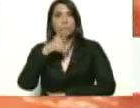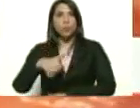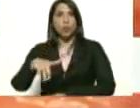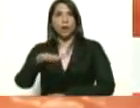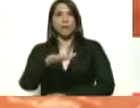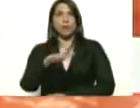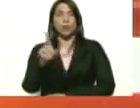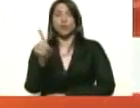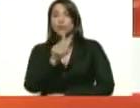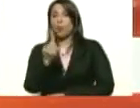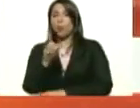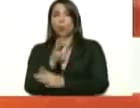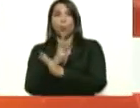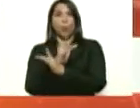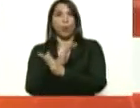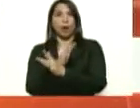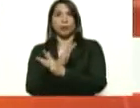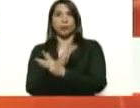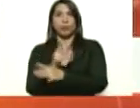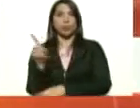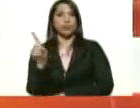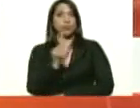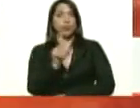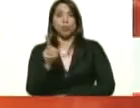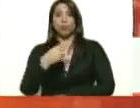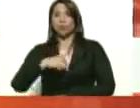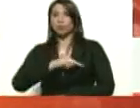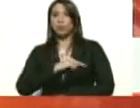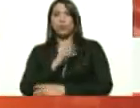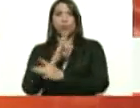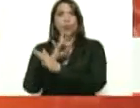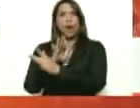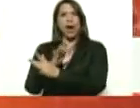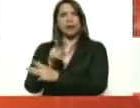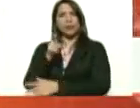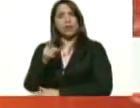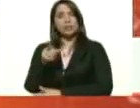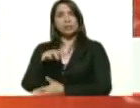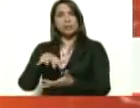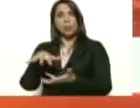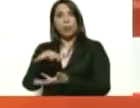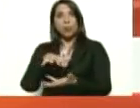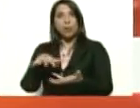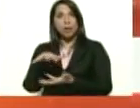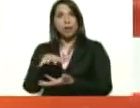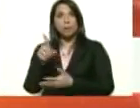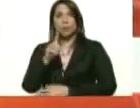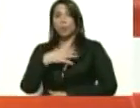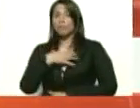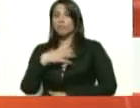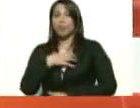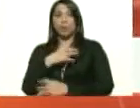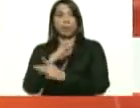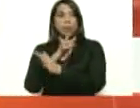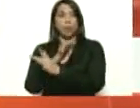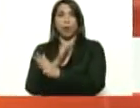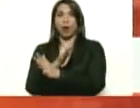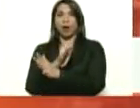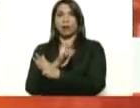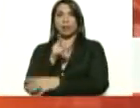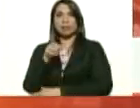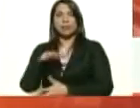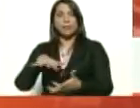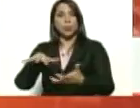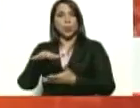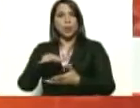jugando, no estamos aquí jugando con una situación, no se puede estar jugando con una situación